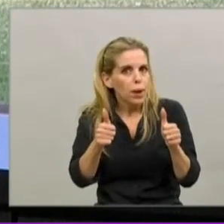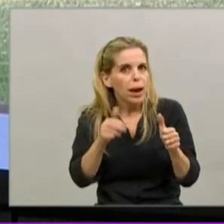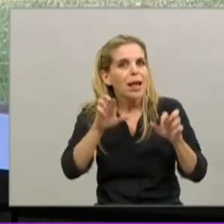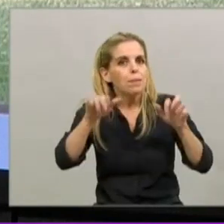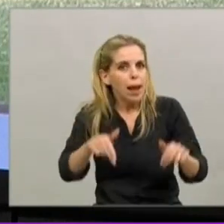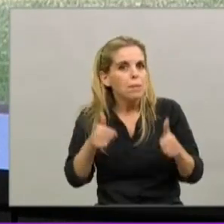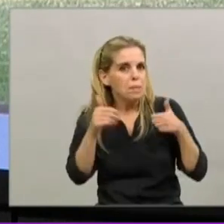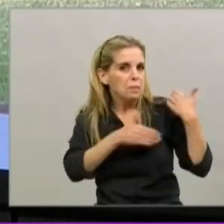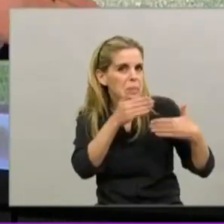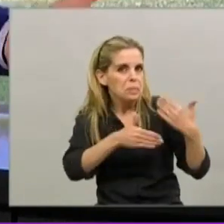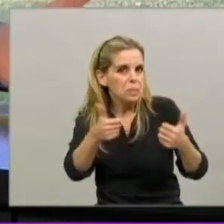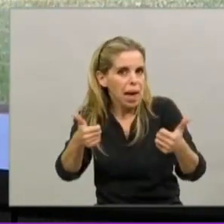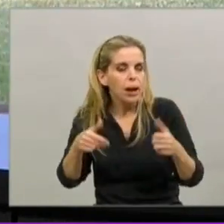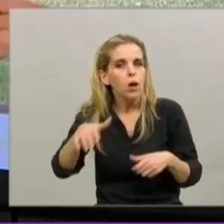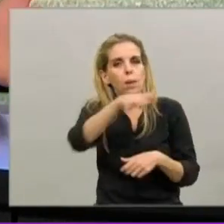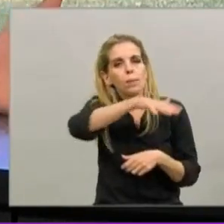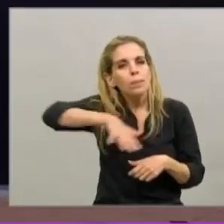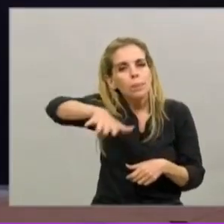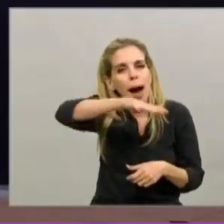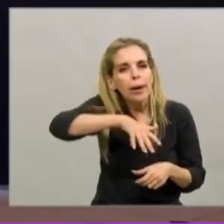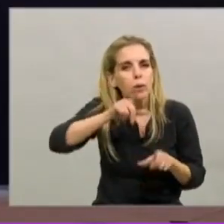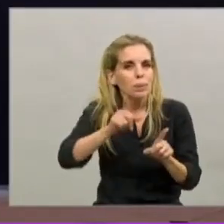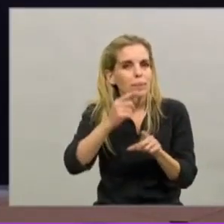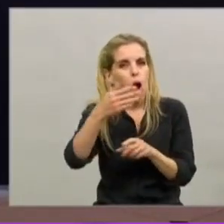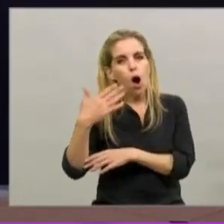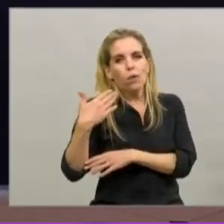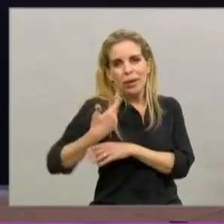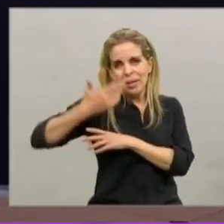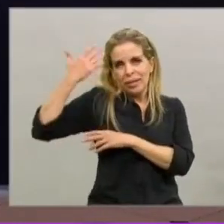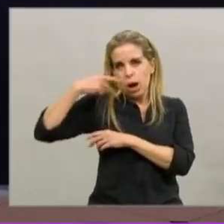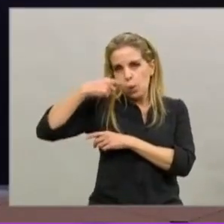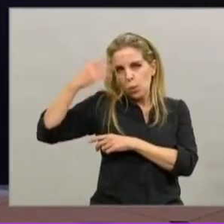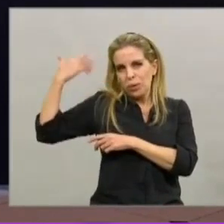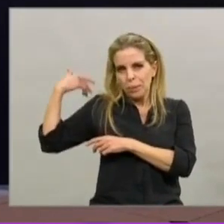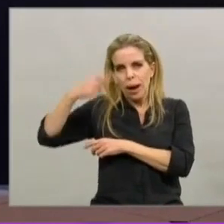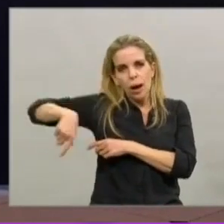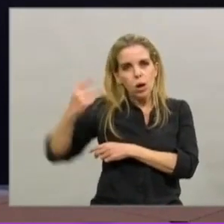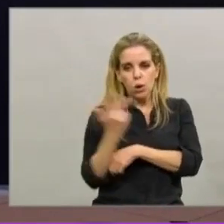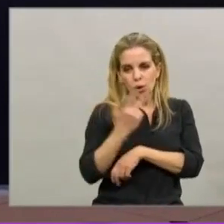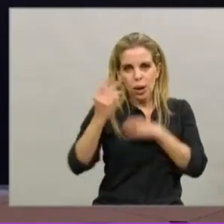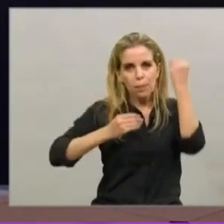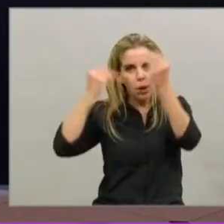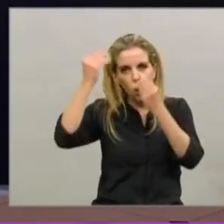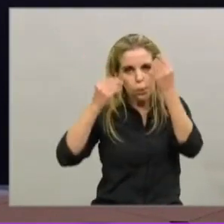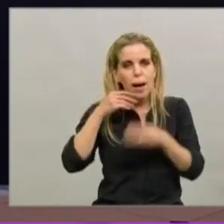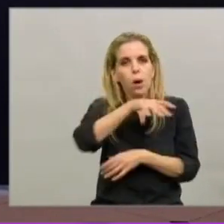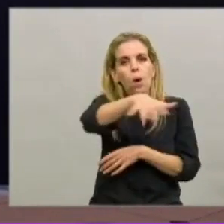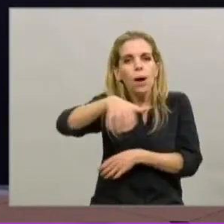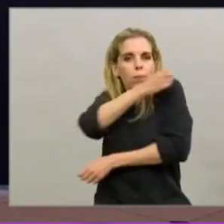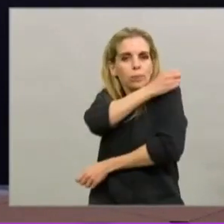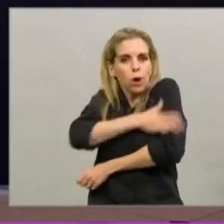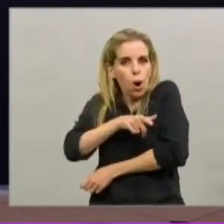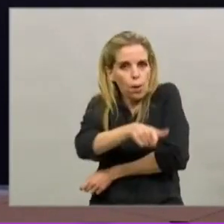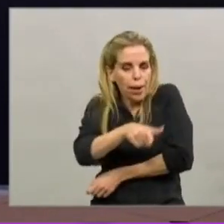Todos saben, creo que fue en la conferencia de prensa anterior que estábamos muy preocupados por el aumento en los barrios vulnerables. Teníamos el caso del brote